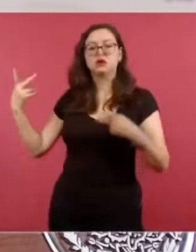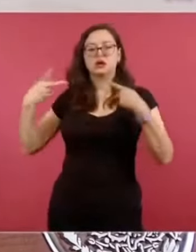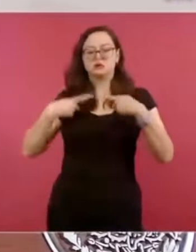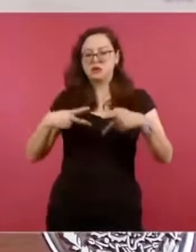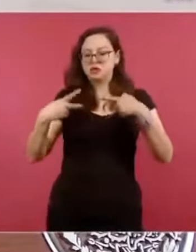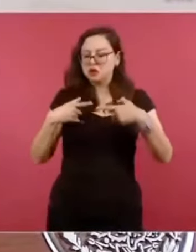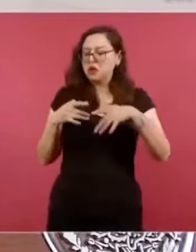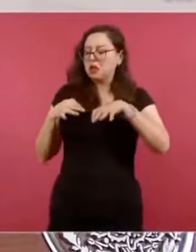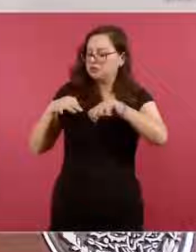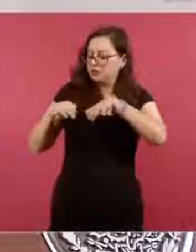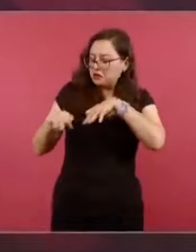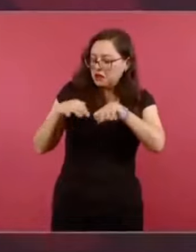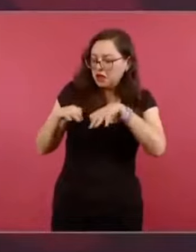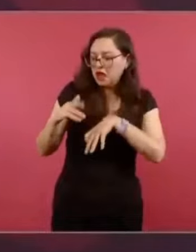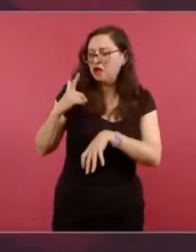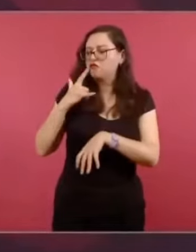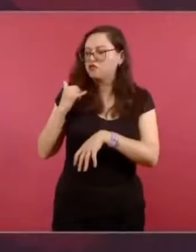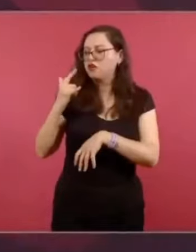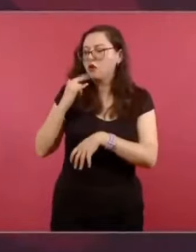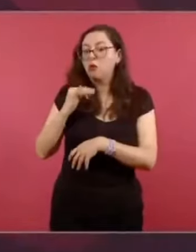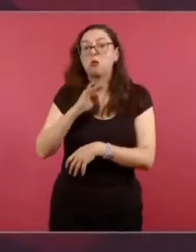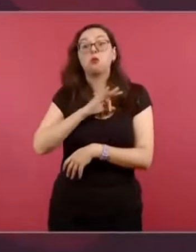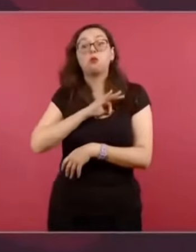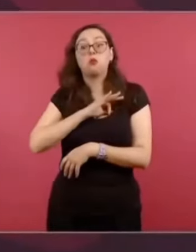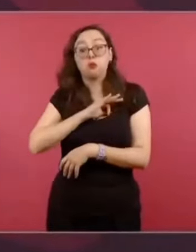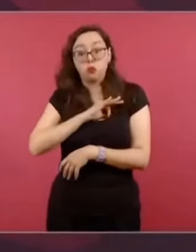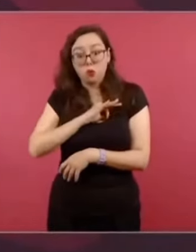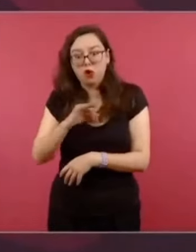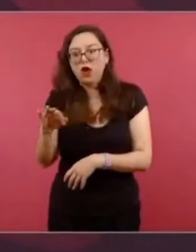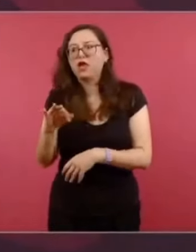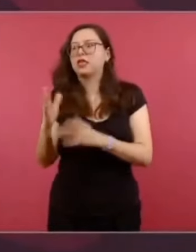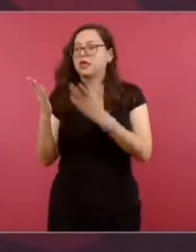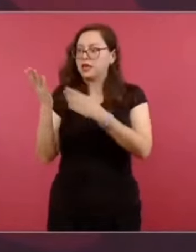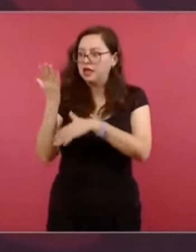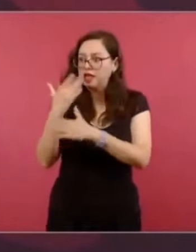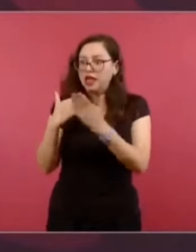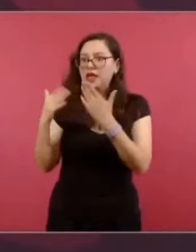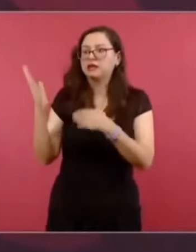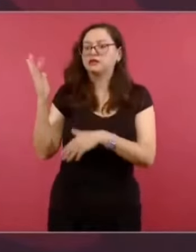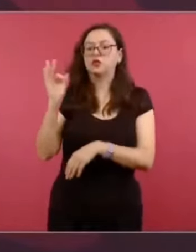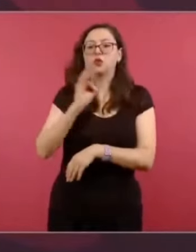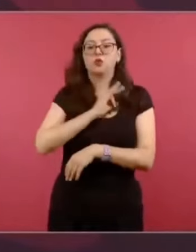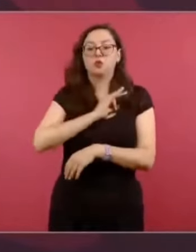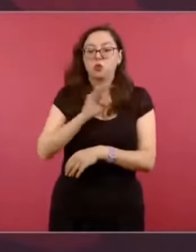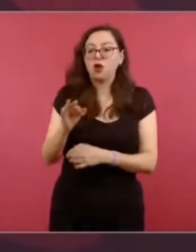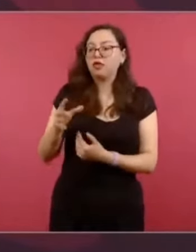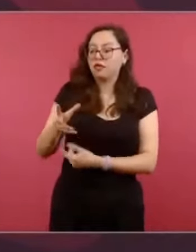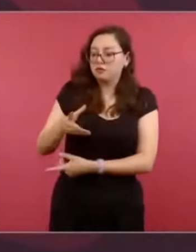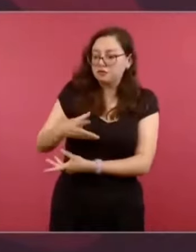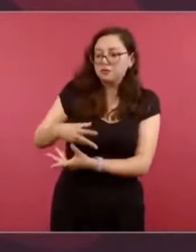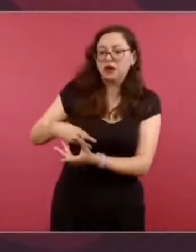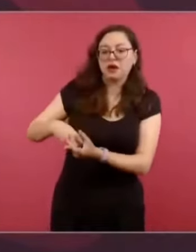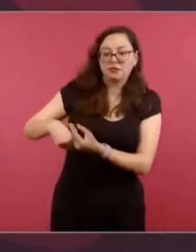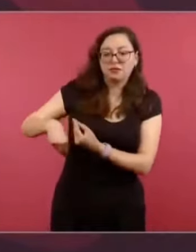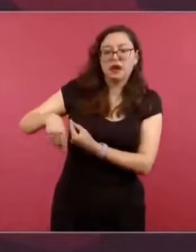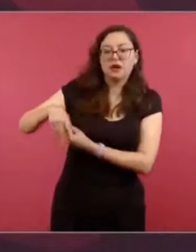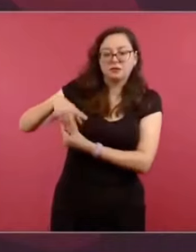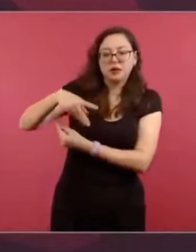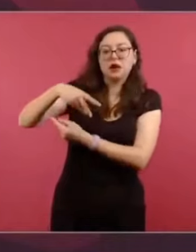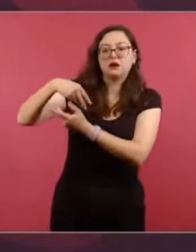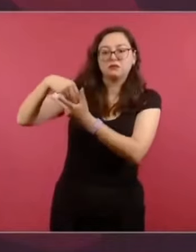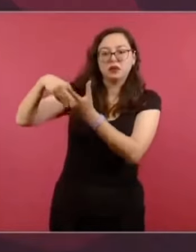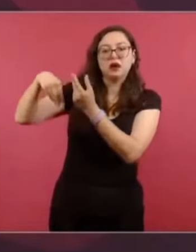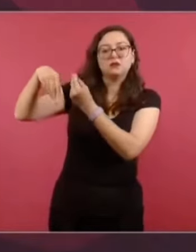mal que bien de la política neoliberal. Nosotros, los de mi edad